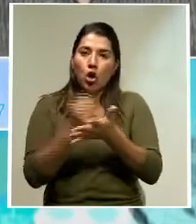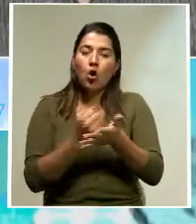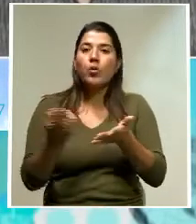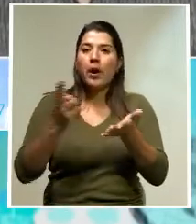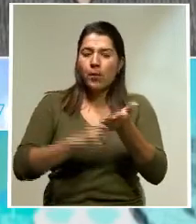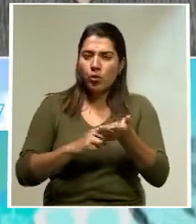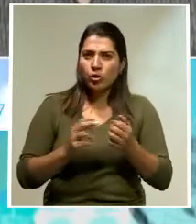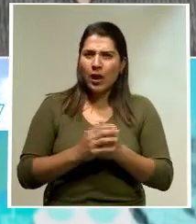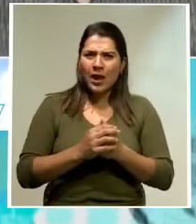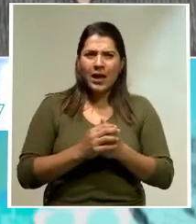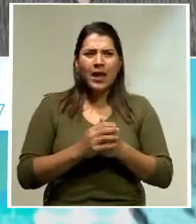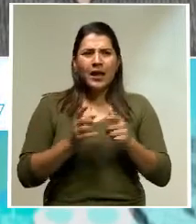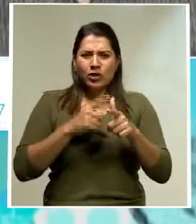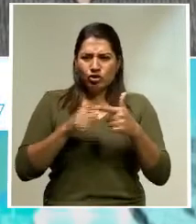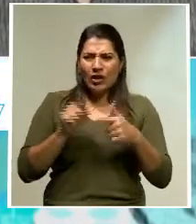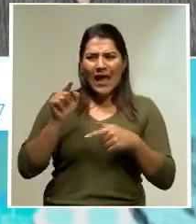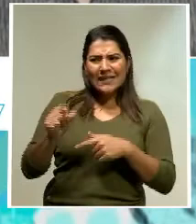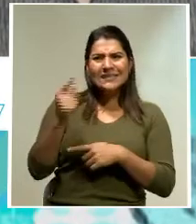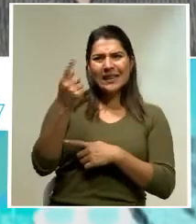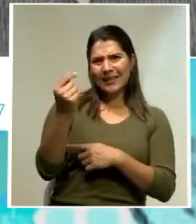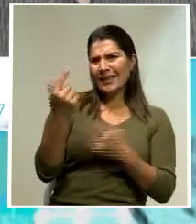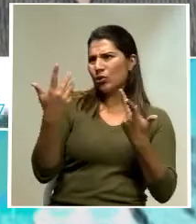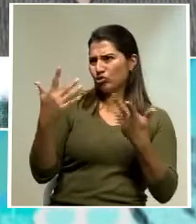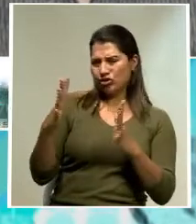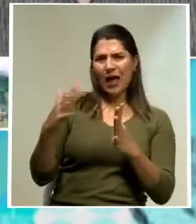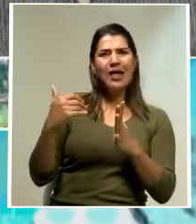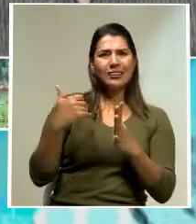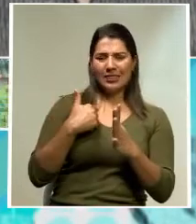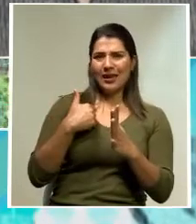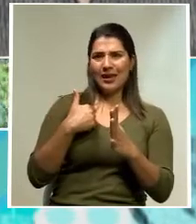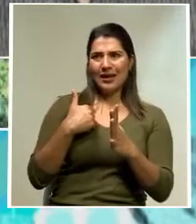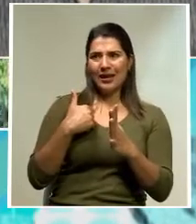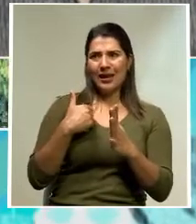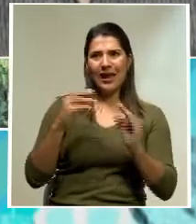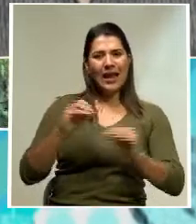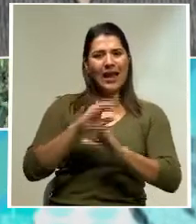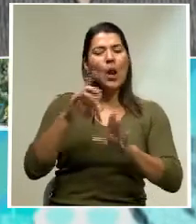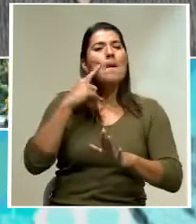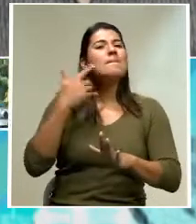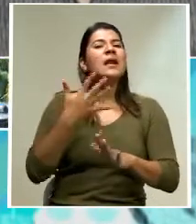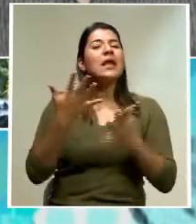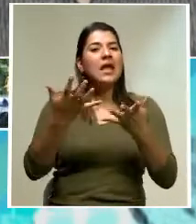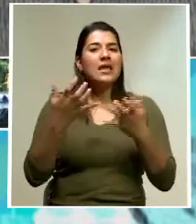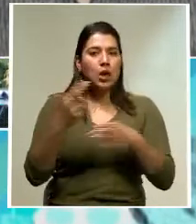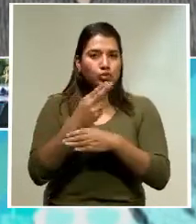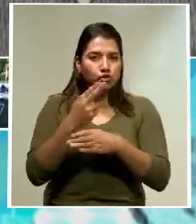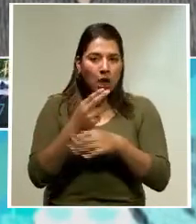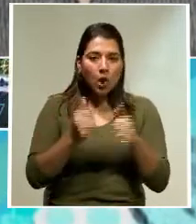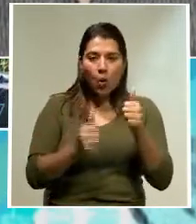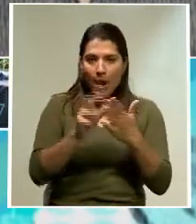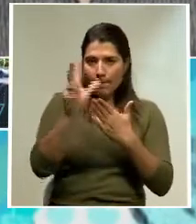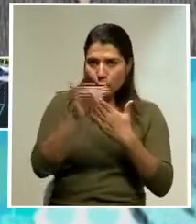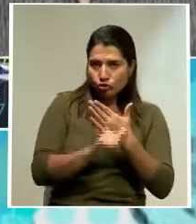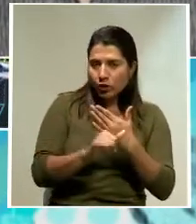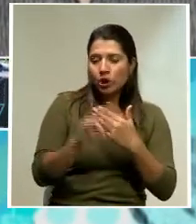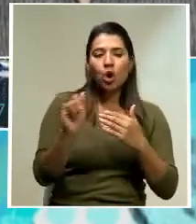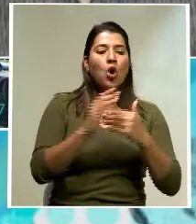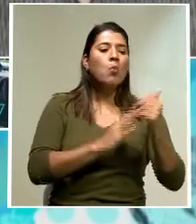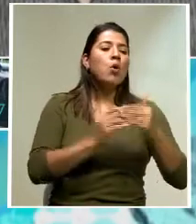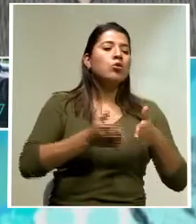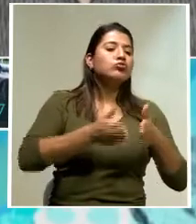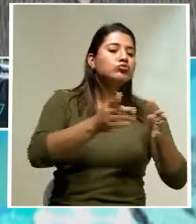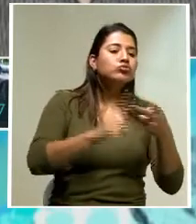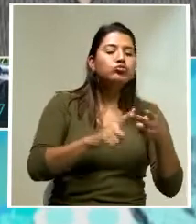y en la lista hay obras viales, acueductos, plantas geotérmicas, la modernización de los